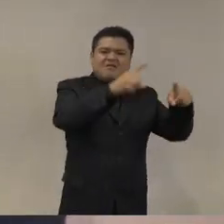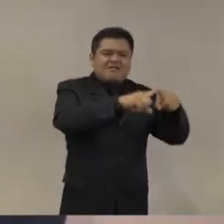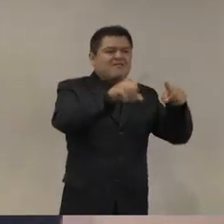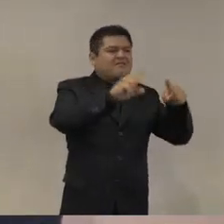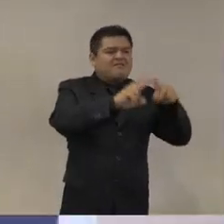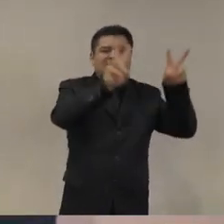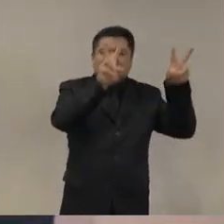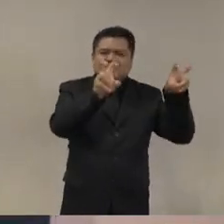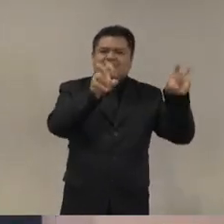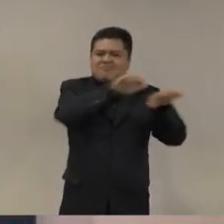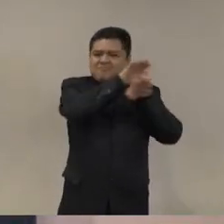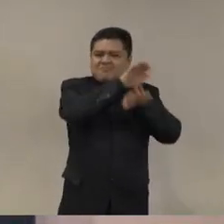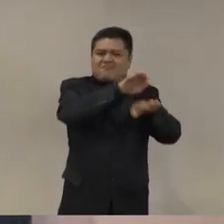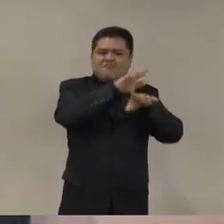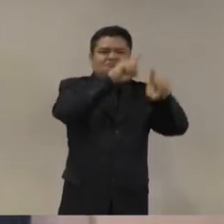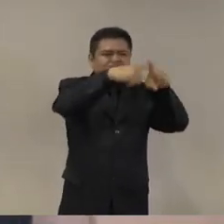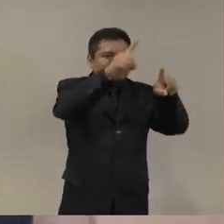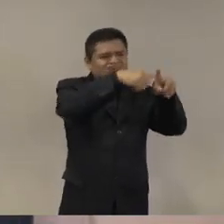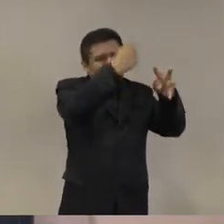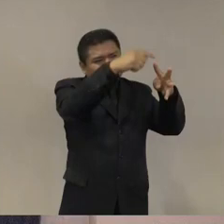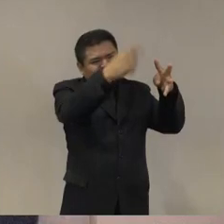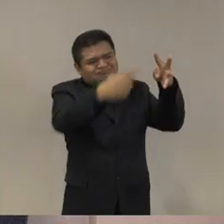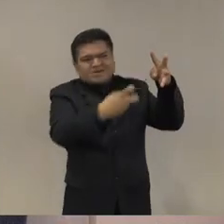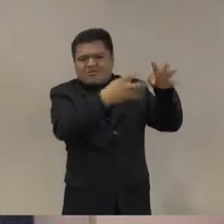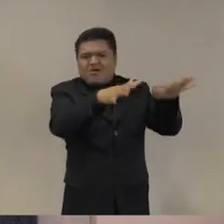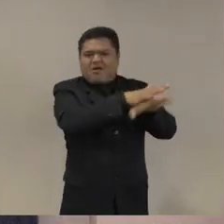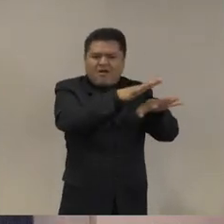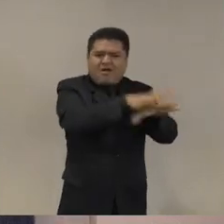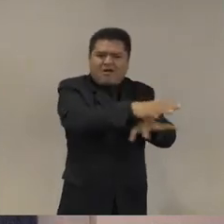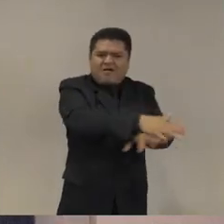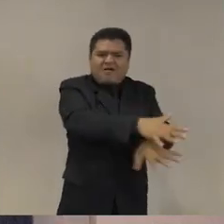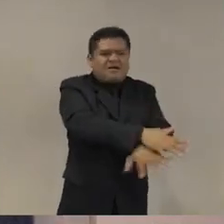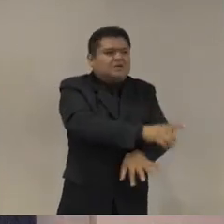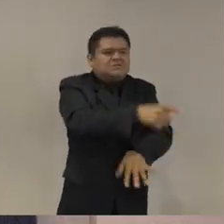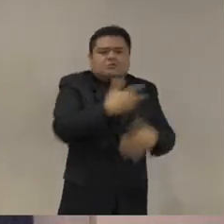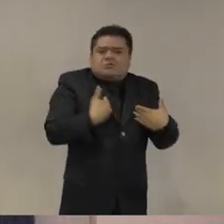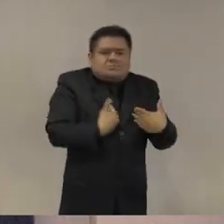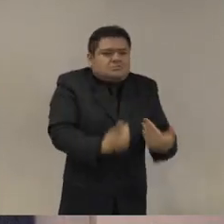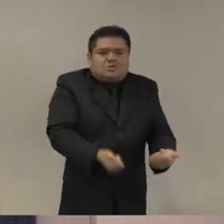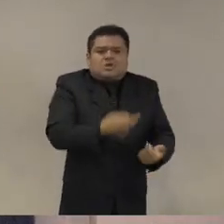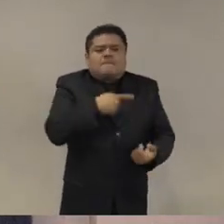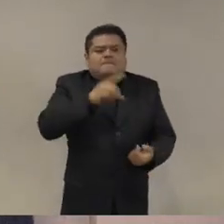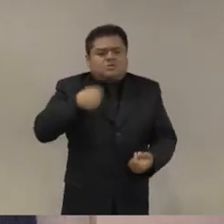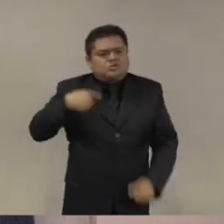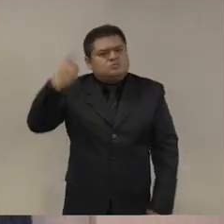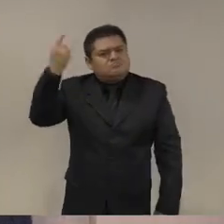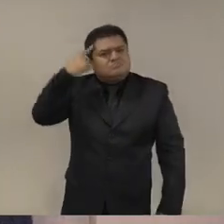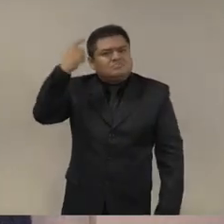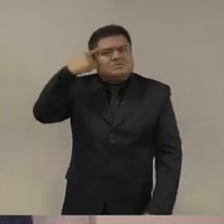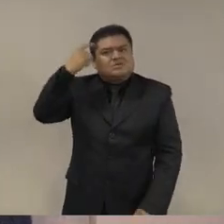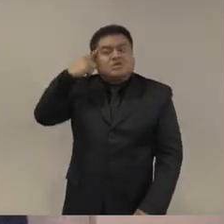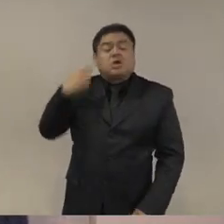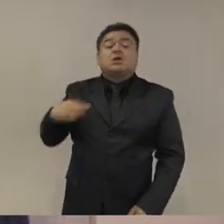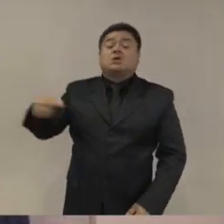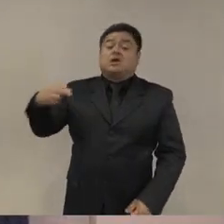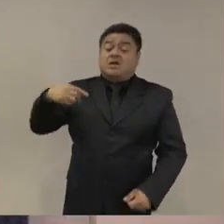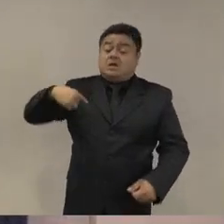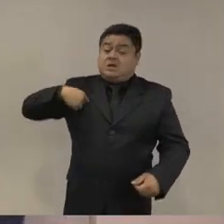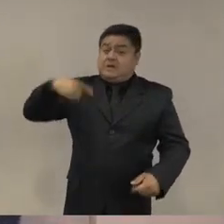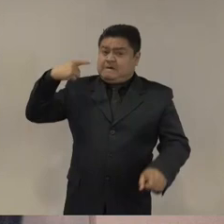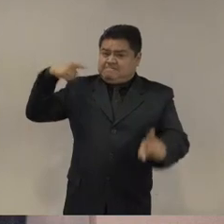de las que habla Ernesto y que tenemos que cambiar si no es pensando que detrás de cada acción